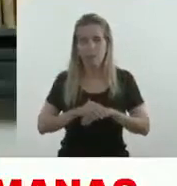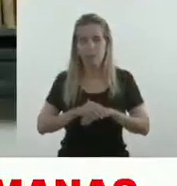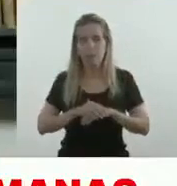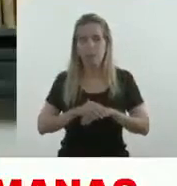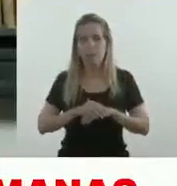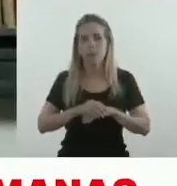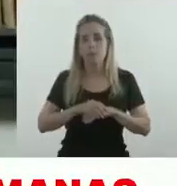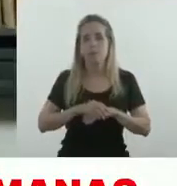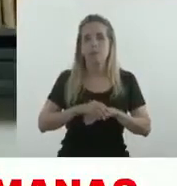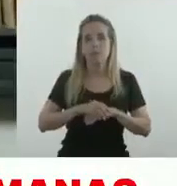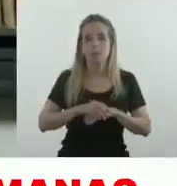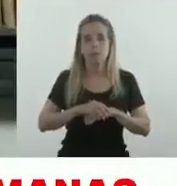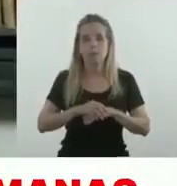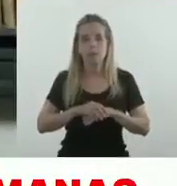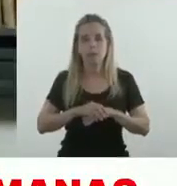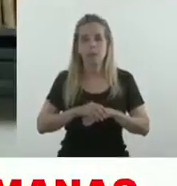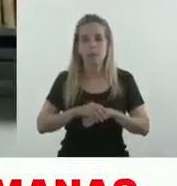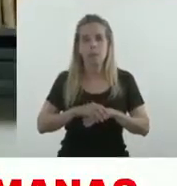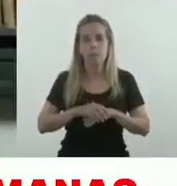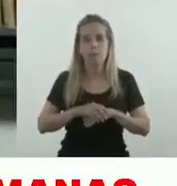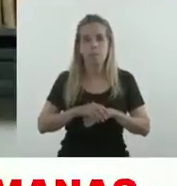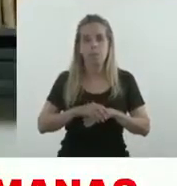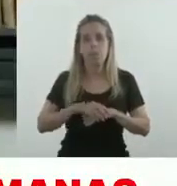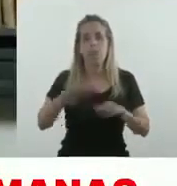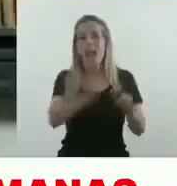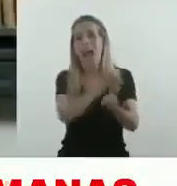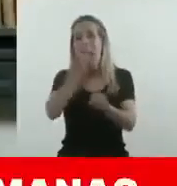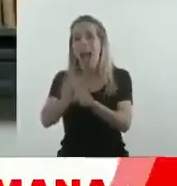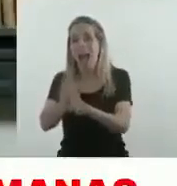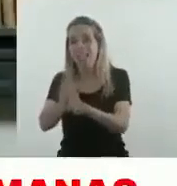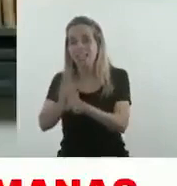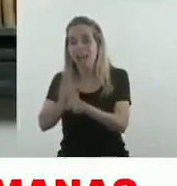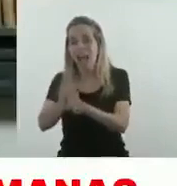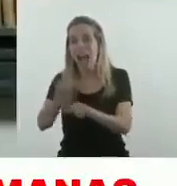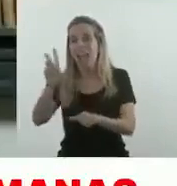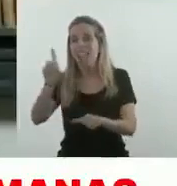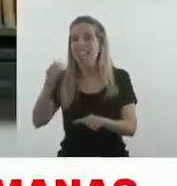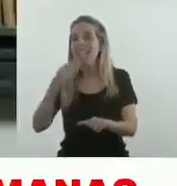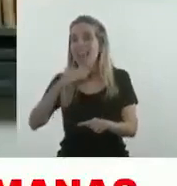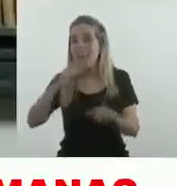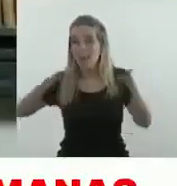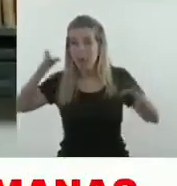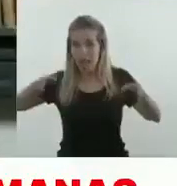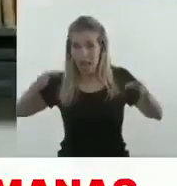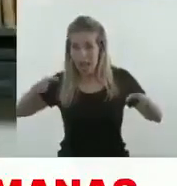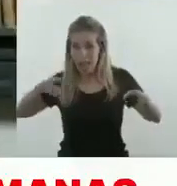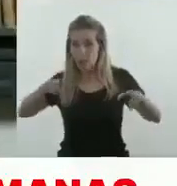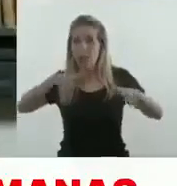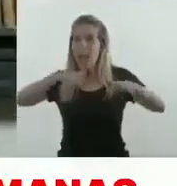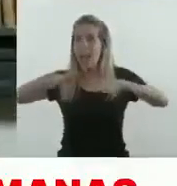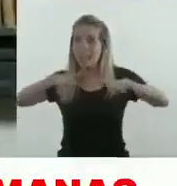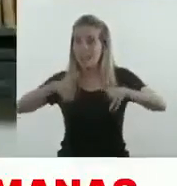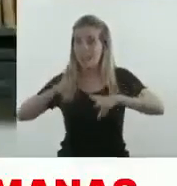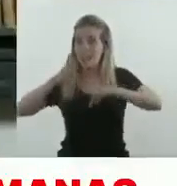Desde las cero horas del día viernes y hasta el 30 de abril quedan restringidas todas las